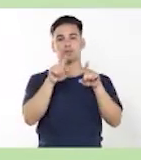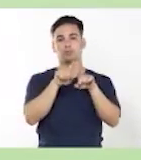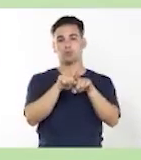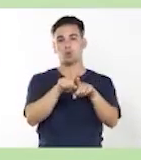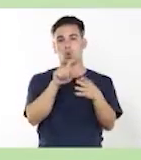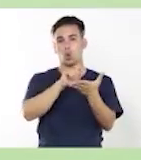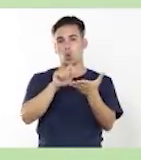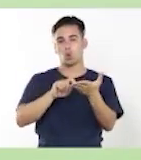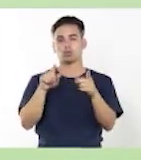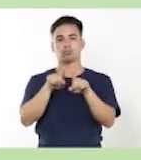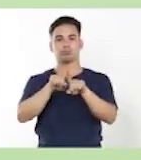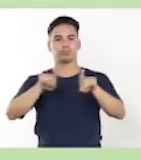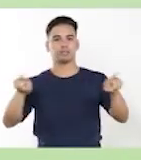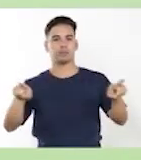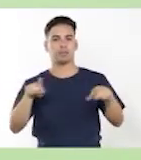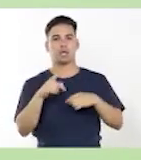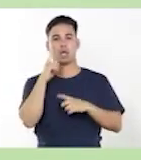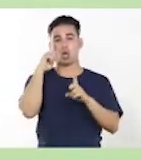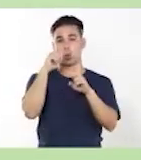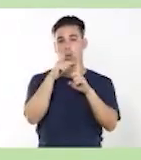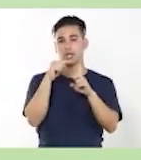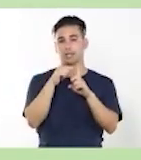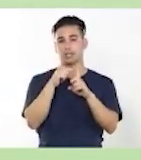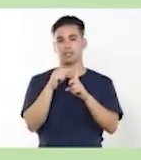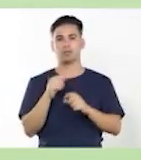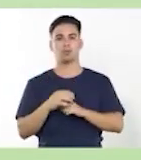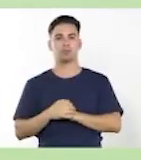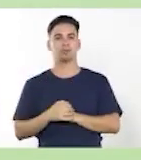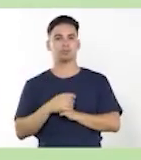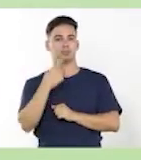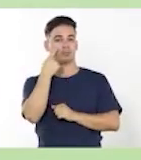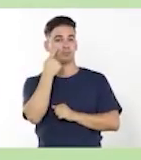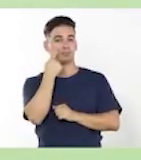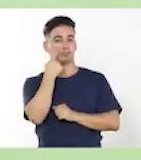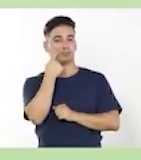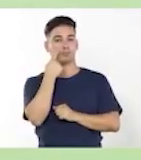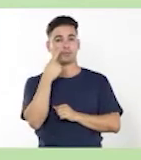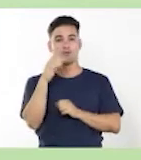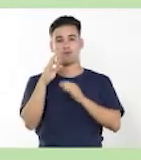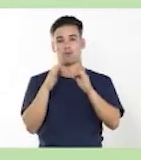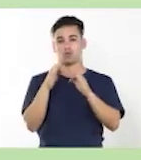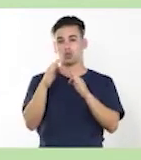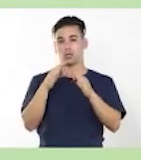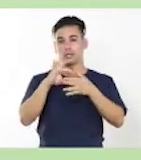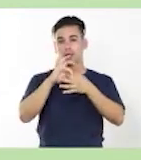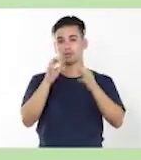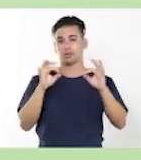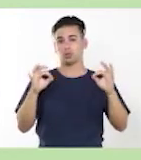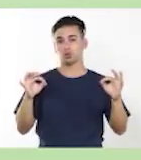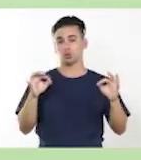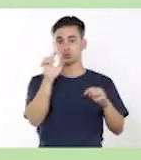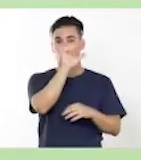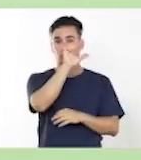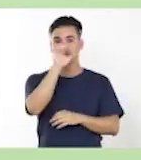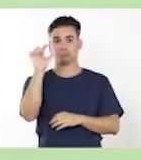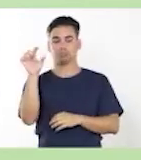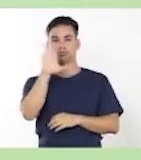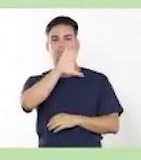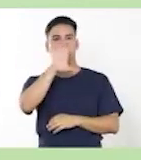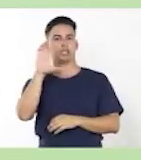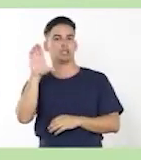Los objetivos. Apreciar la funcionalidad de las estructuras gramaticales en textos dados.